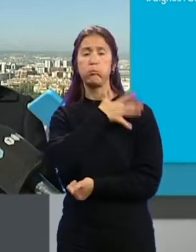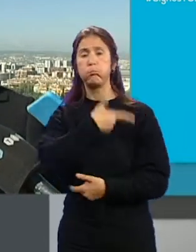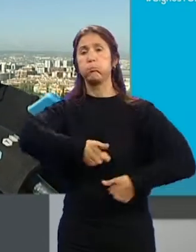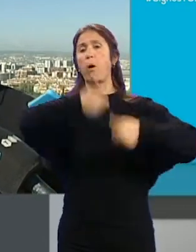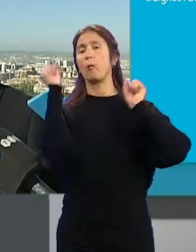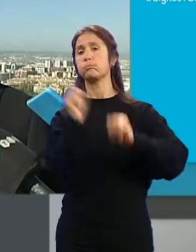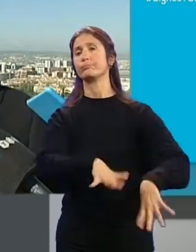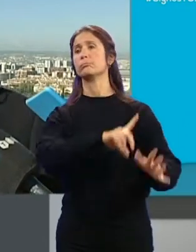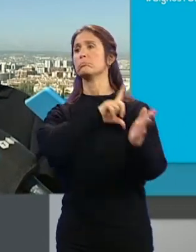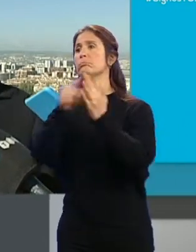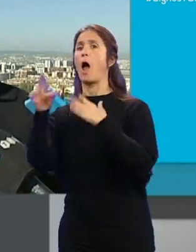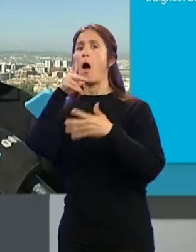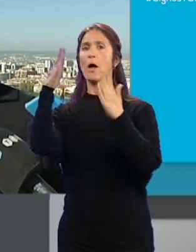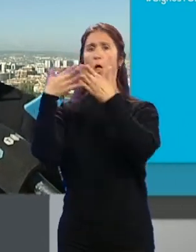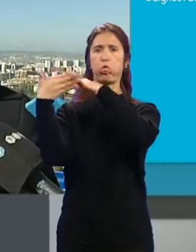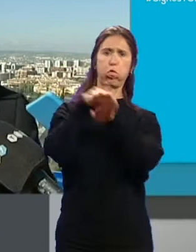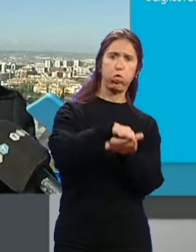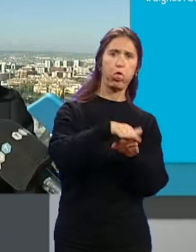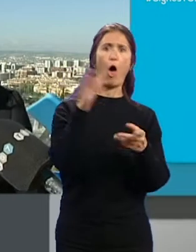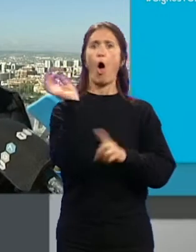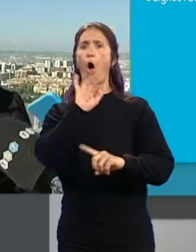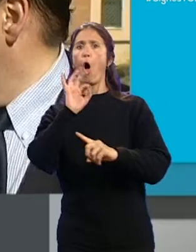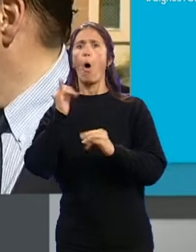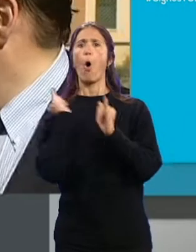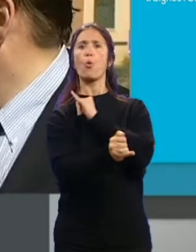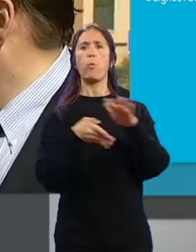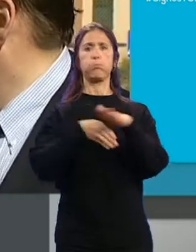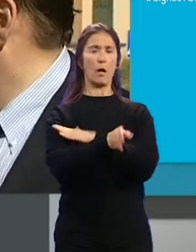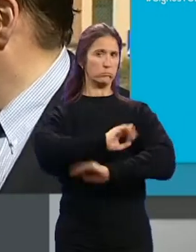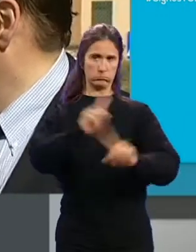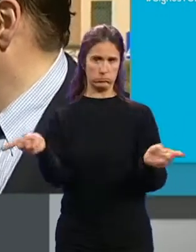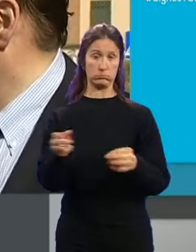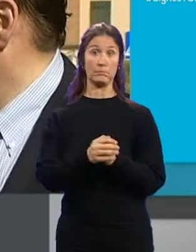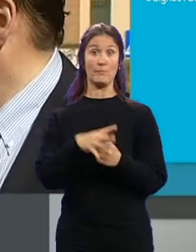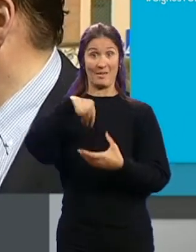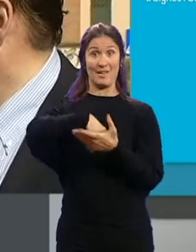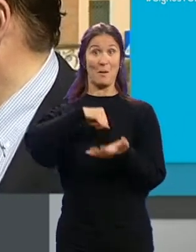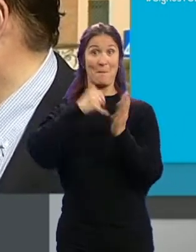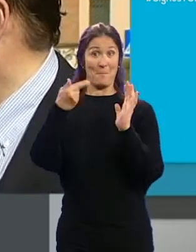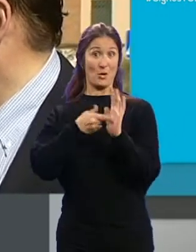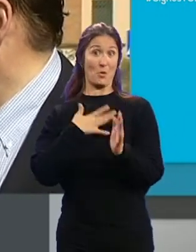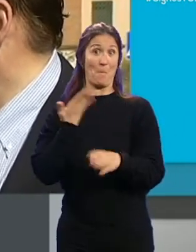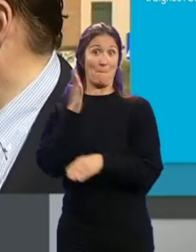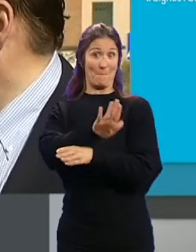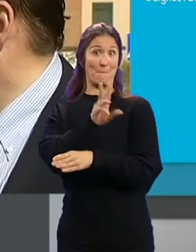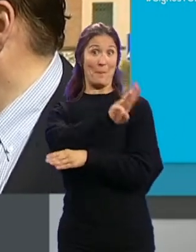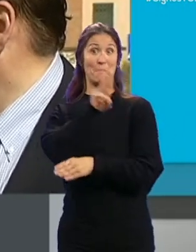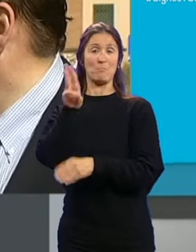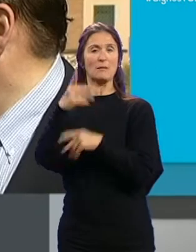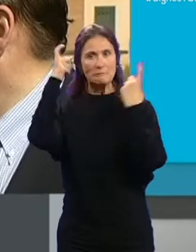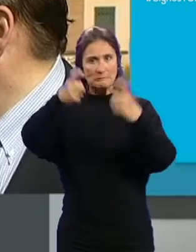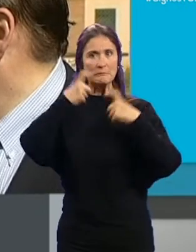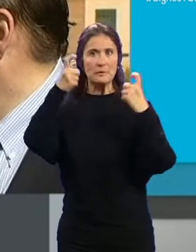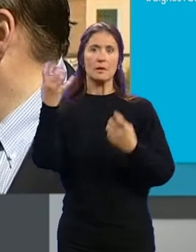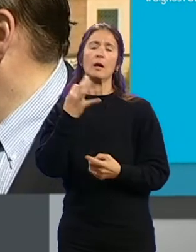que las casas se caigan, se vengan abajo y se llenen de ocupas. Así en el proyecto del Partido Popular se pretende que se pueda